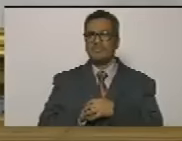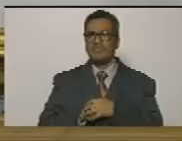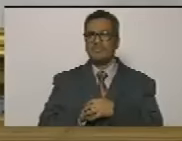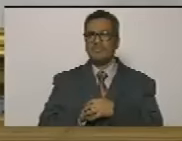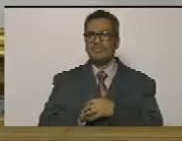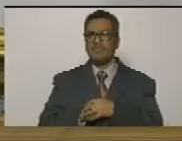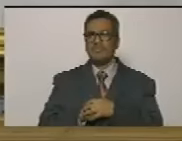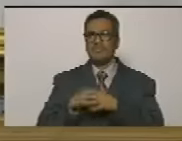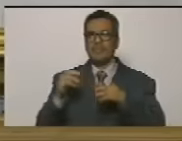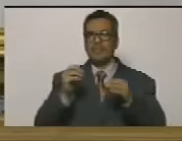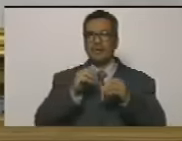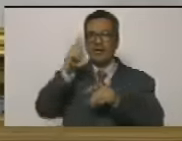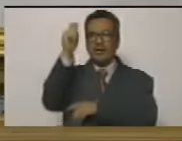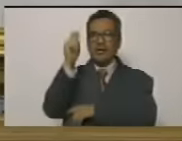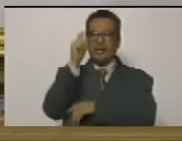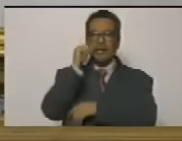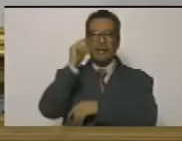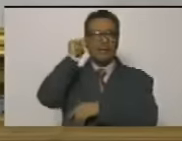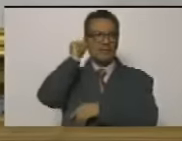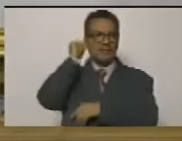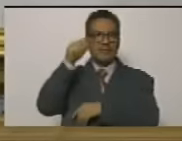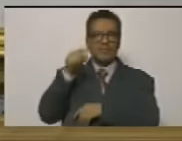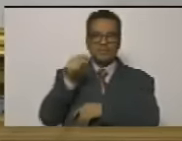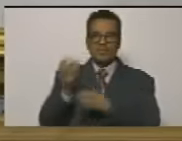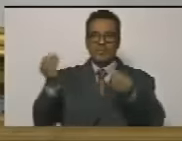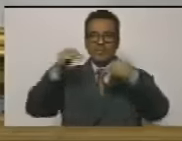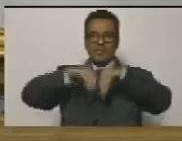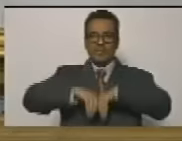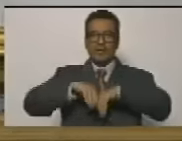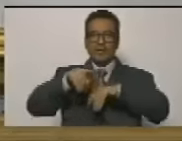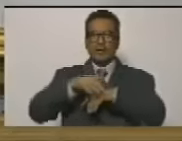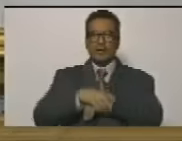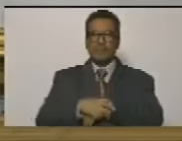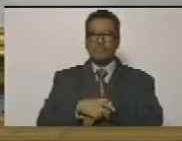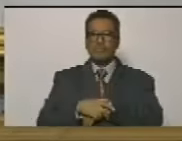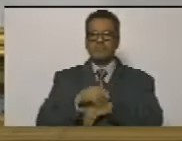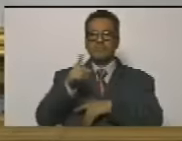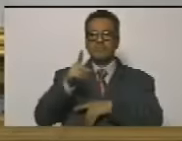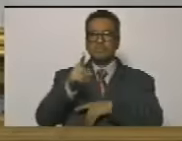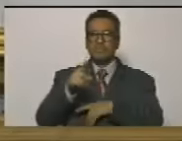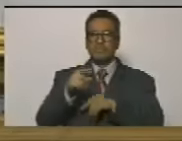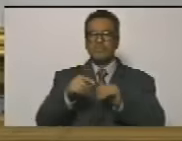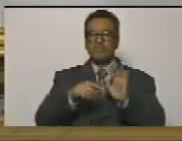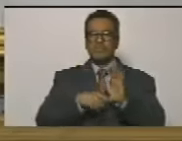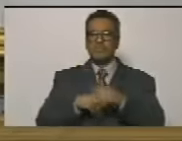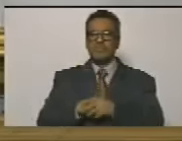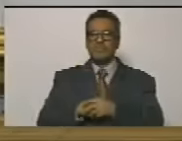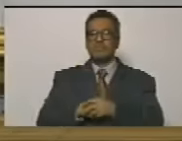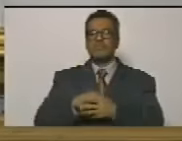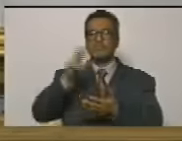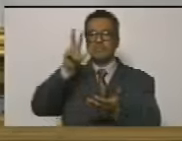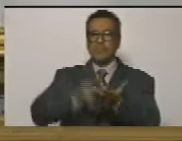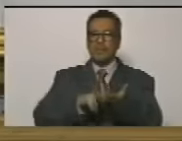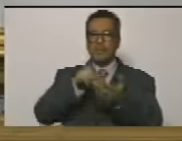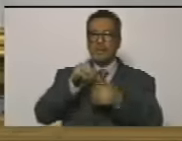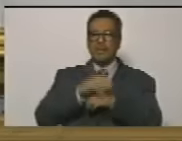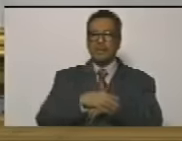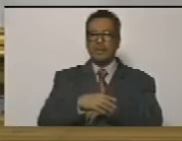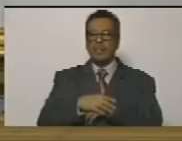las honorables diputadas y honorables diputados que estén de acuerdo en favor de aprobar